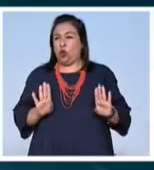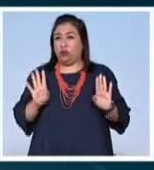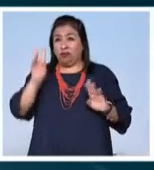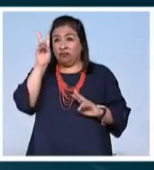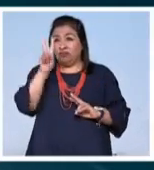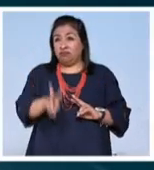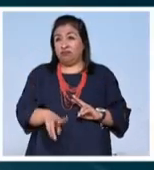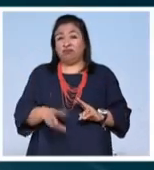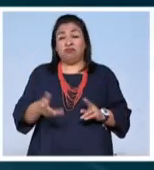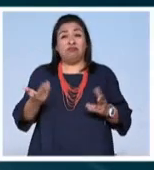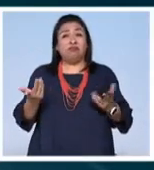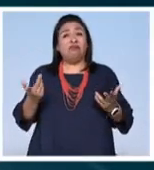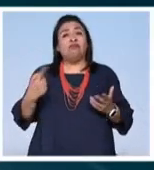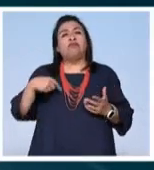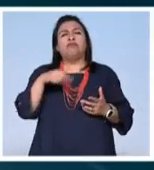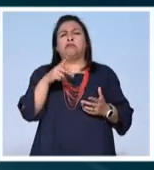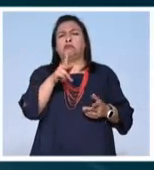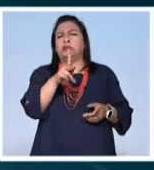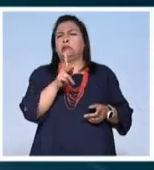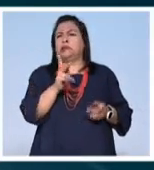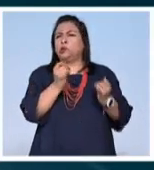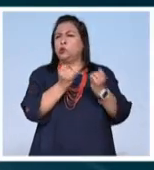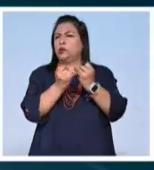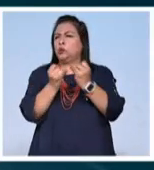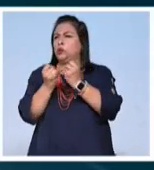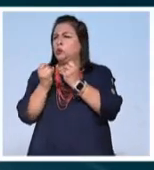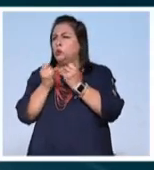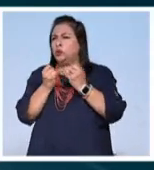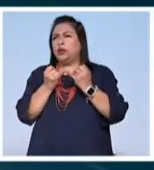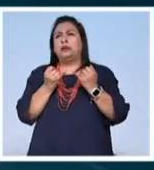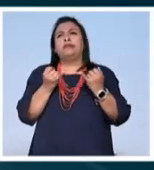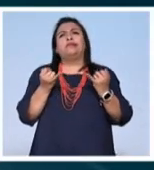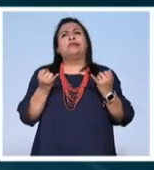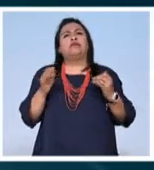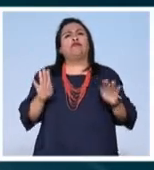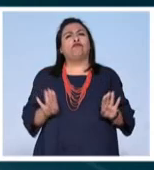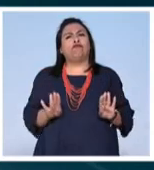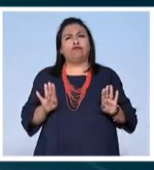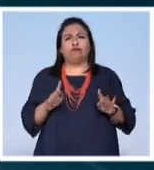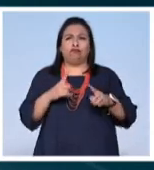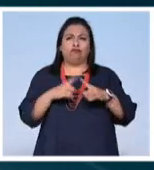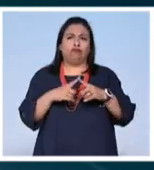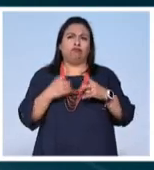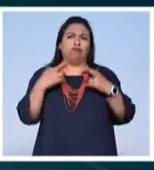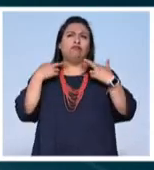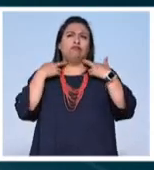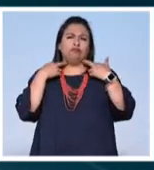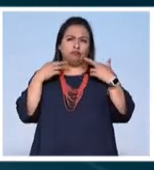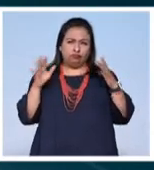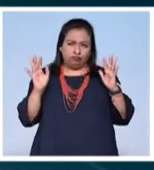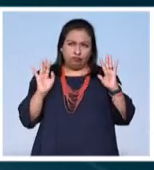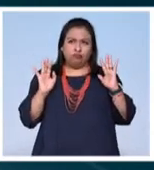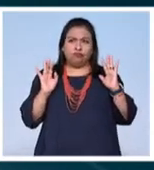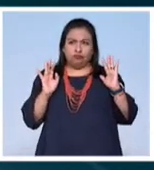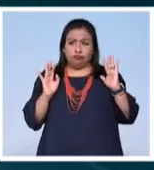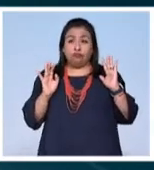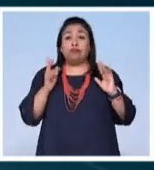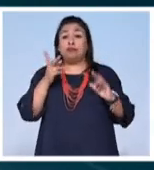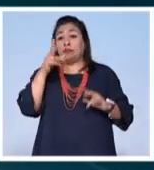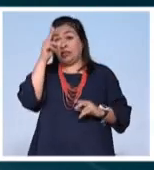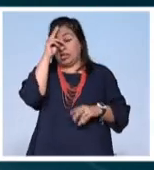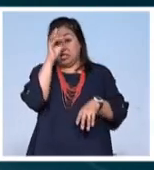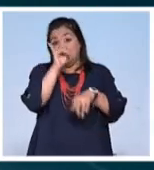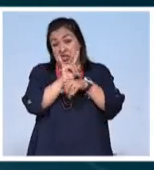nos hacen muy familiares a lo que sería el comportamiento de un robot se supone que la